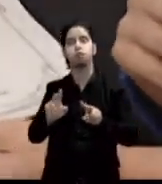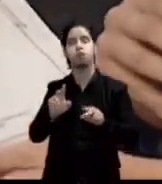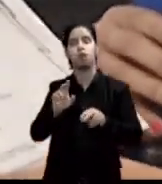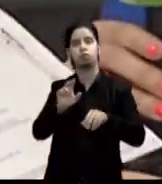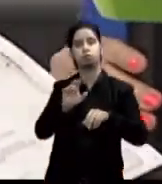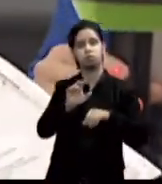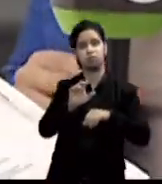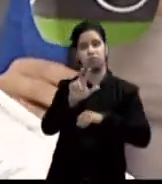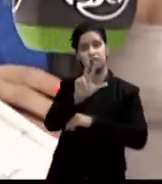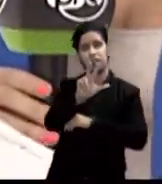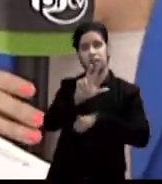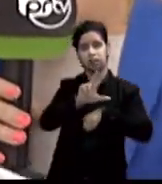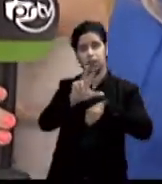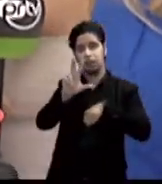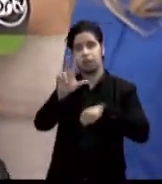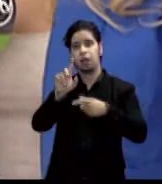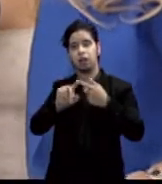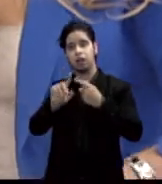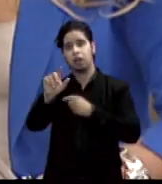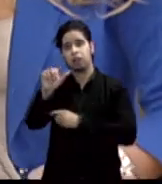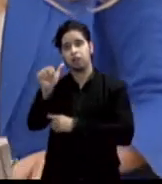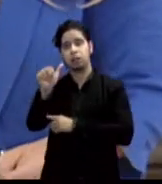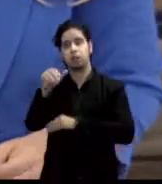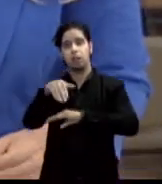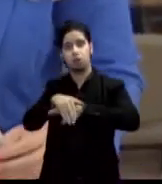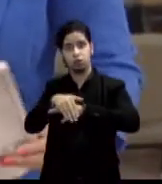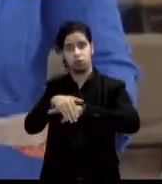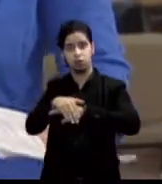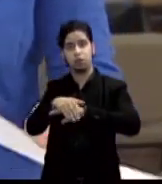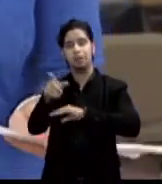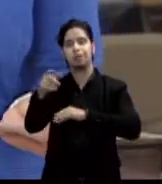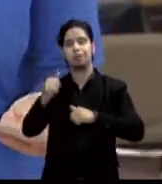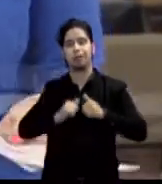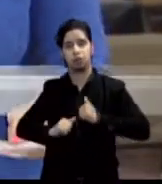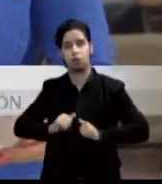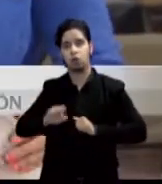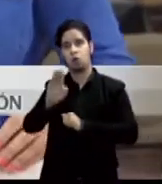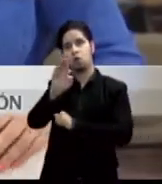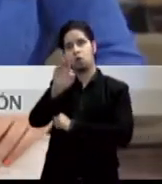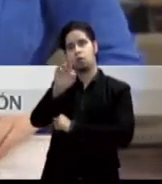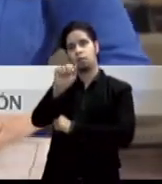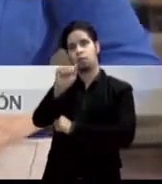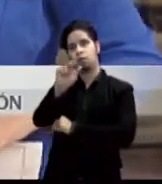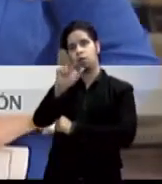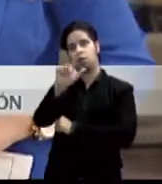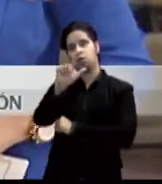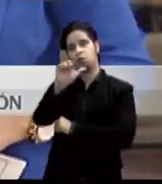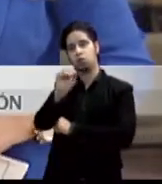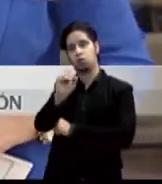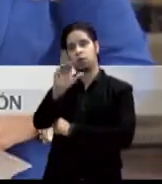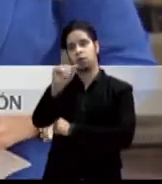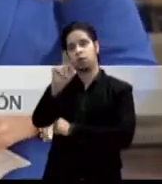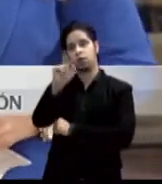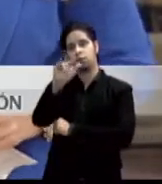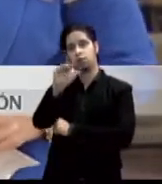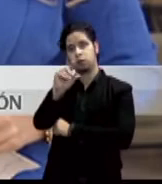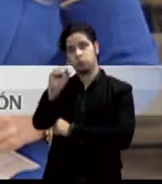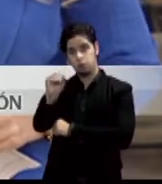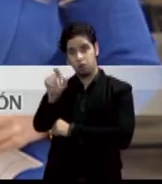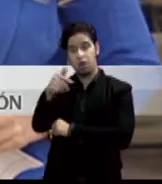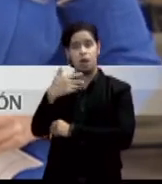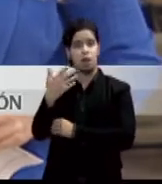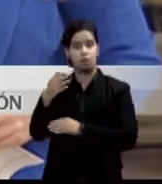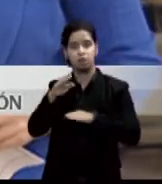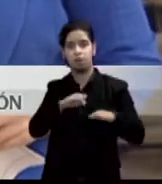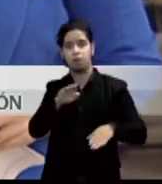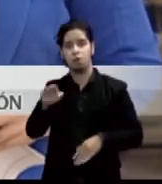hasta las 10 de la noche en el teatro braulio castillo en bayamón sin embargo la esquela no especifica qué día es y ha causado